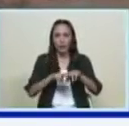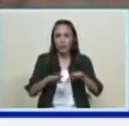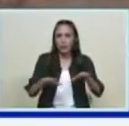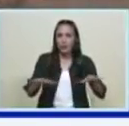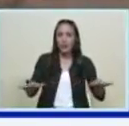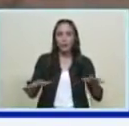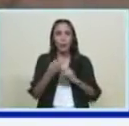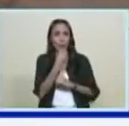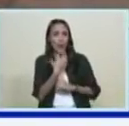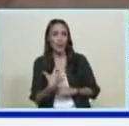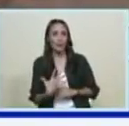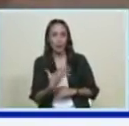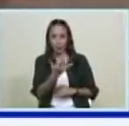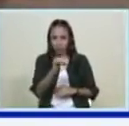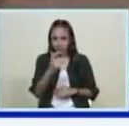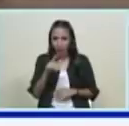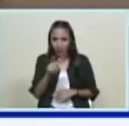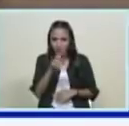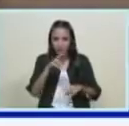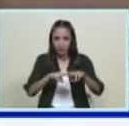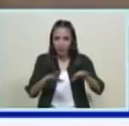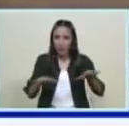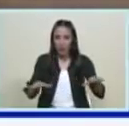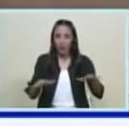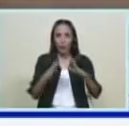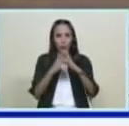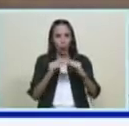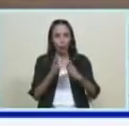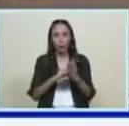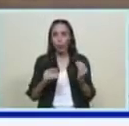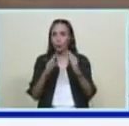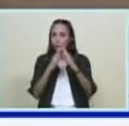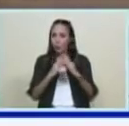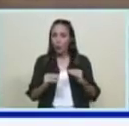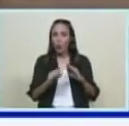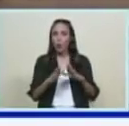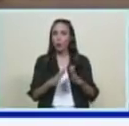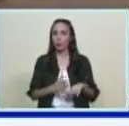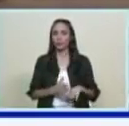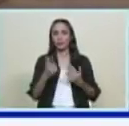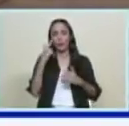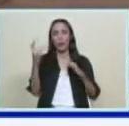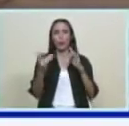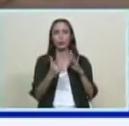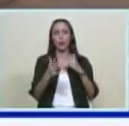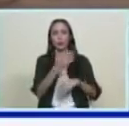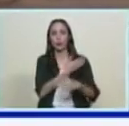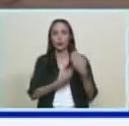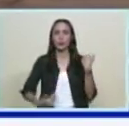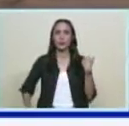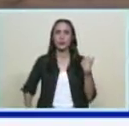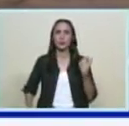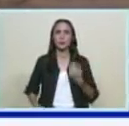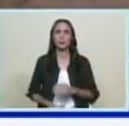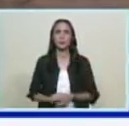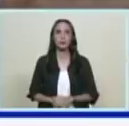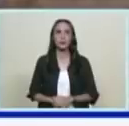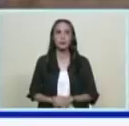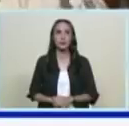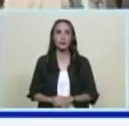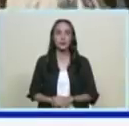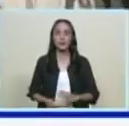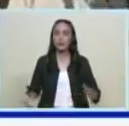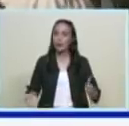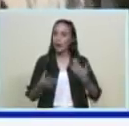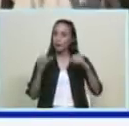hermosos que se encuentran aquí representando los órganos de seguridad del estado adelante mi comandante adelante